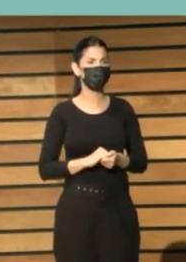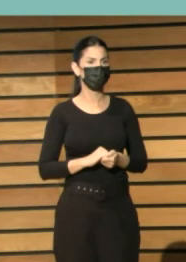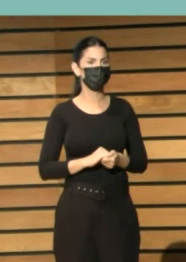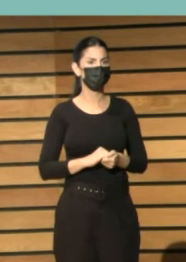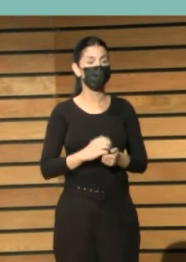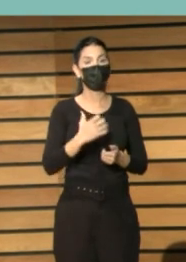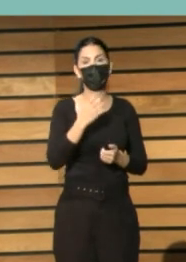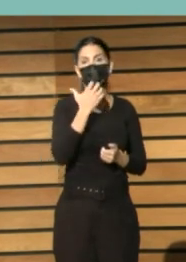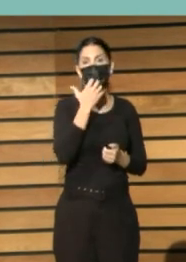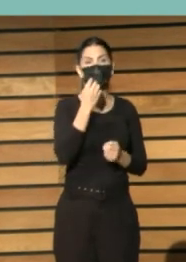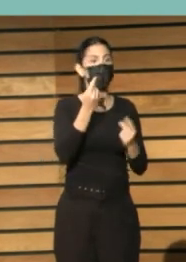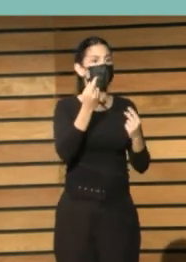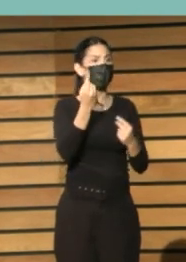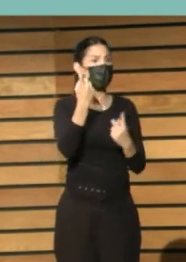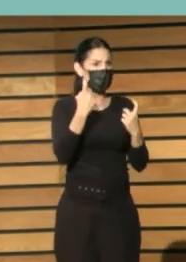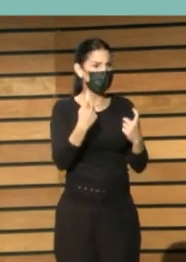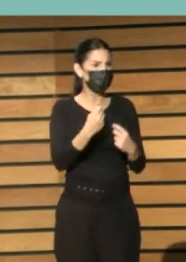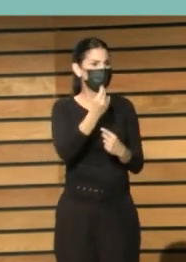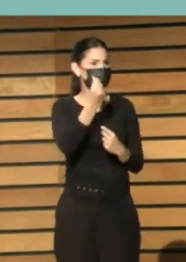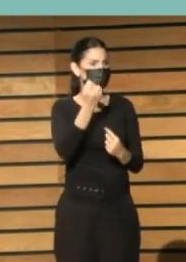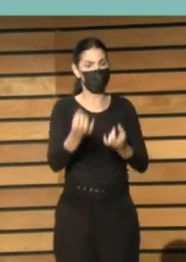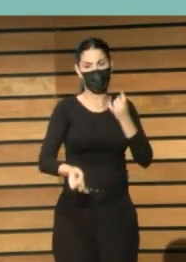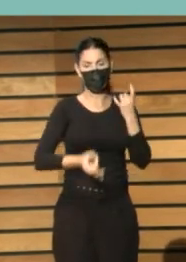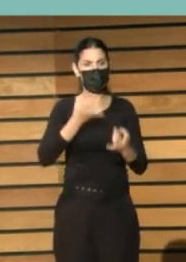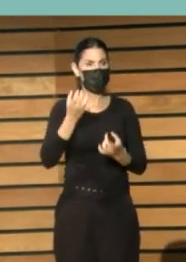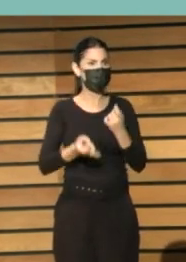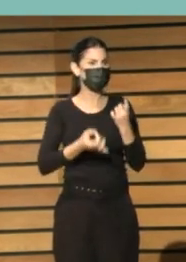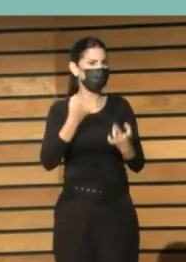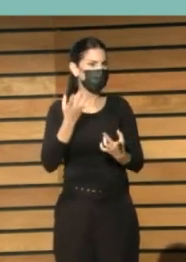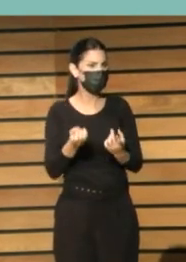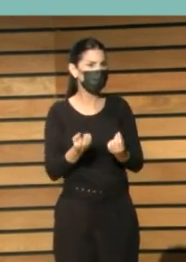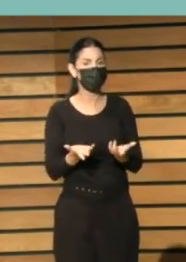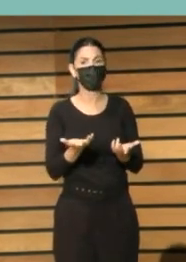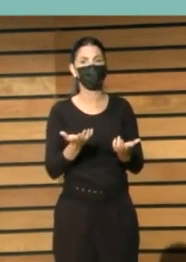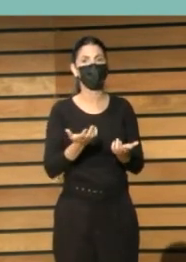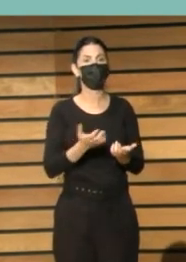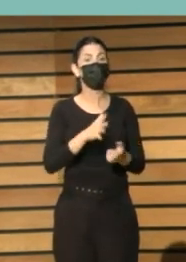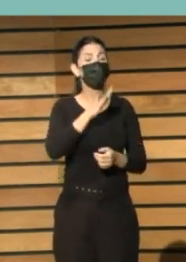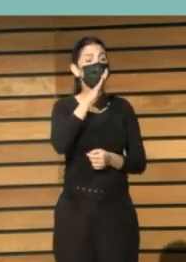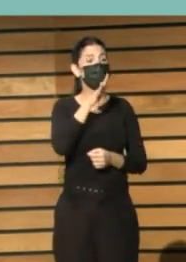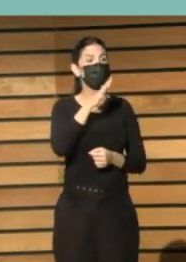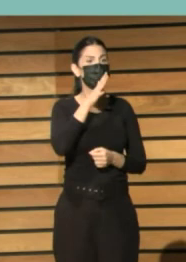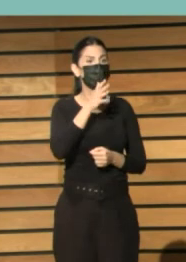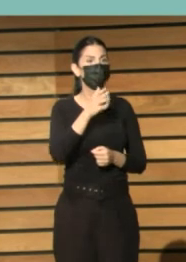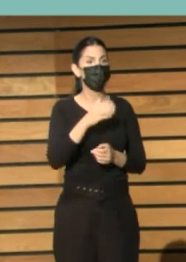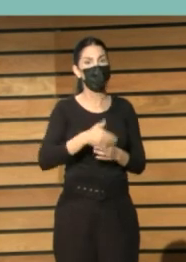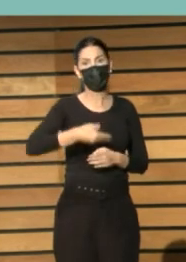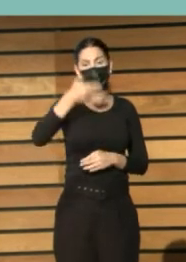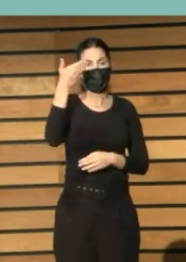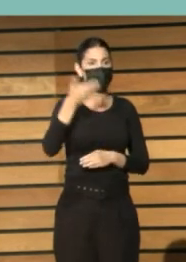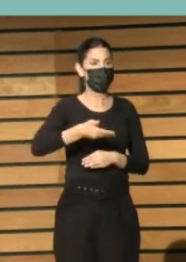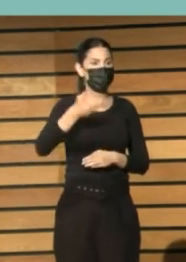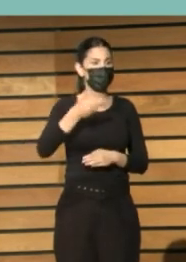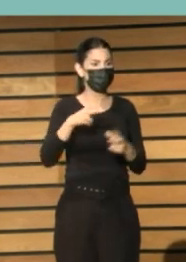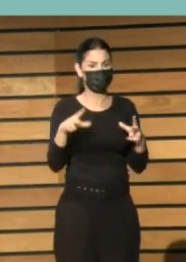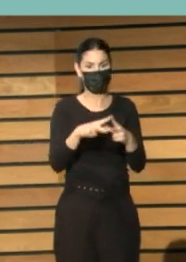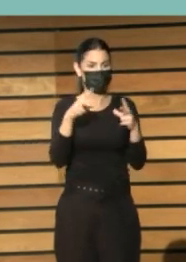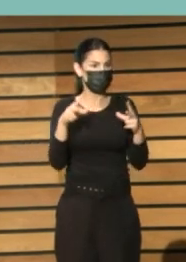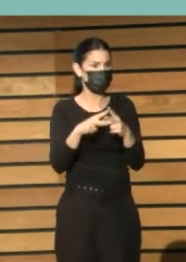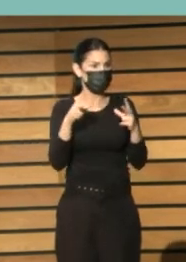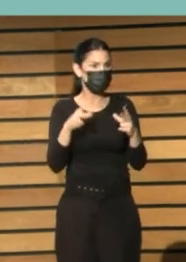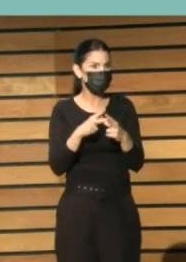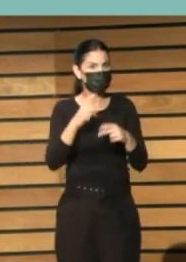bibliográficos sino también para actividades porque las bibliotecas han demostrado que es un agente importantísimo social y cultural